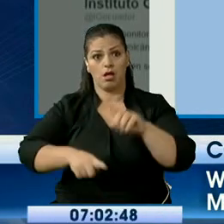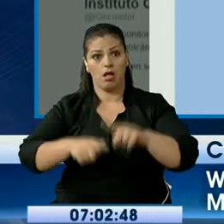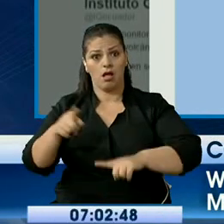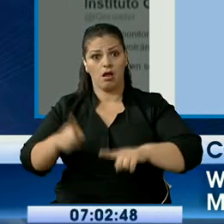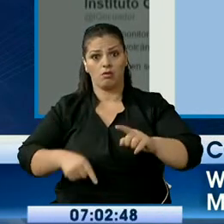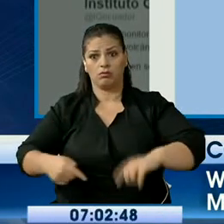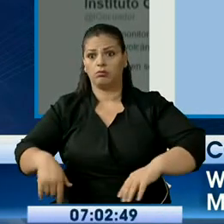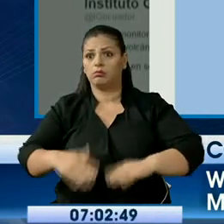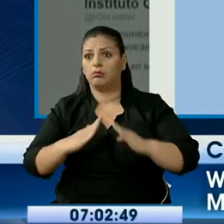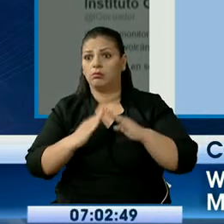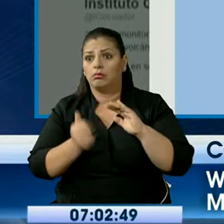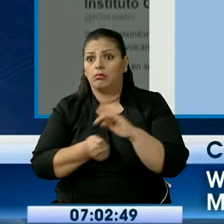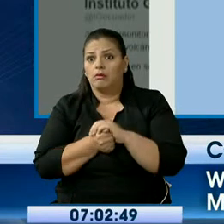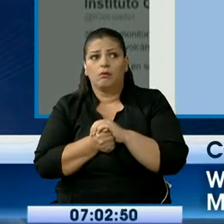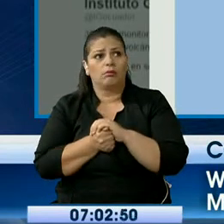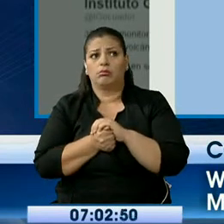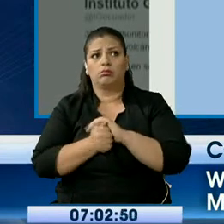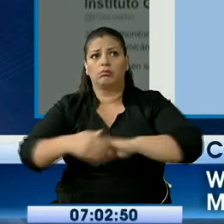Bahía.